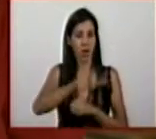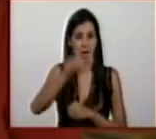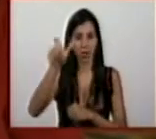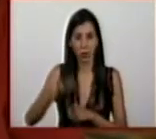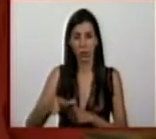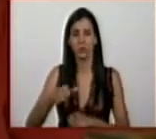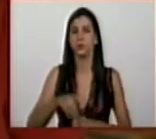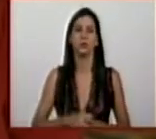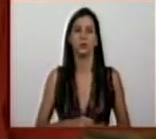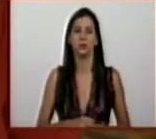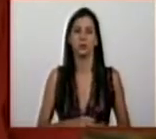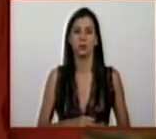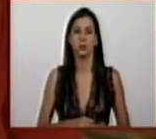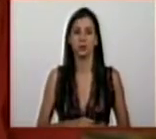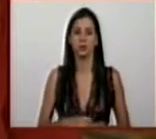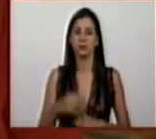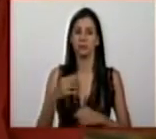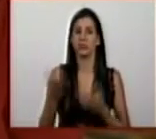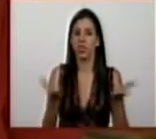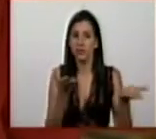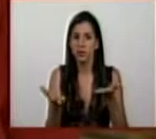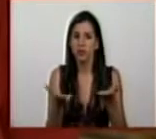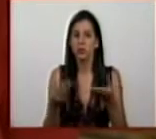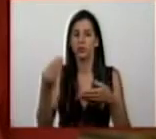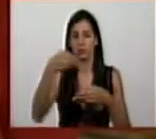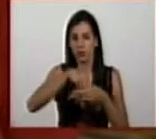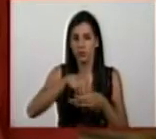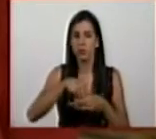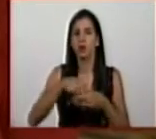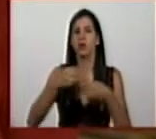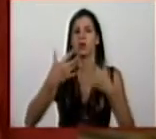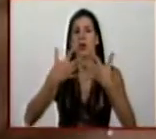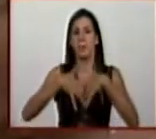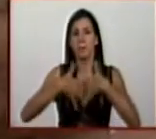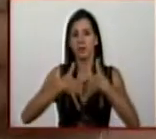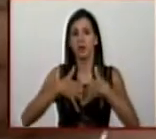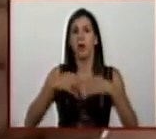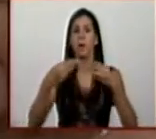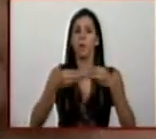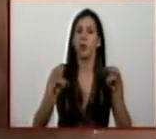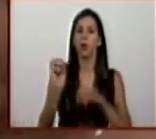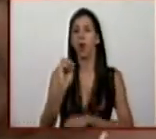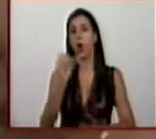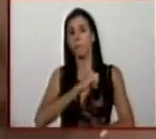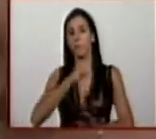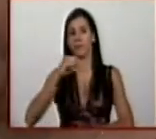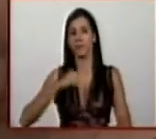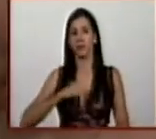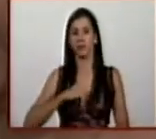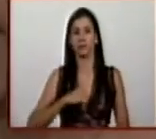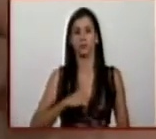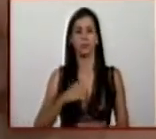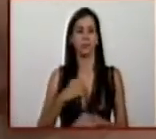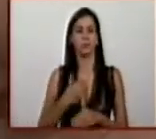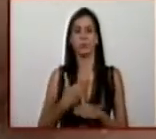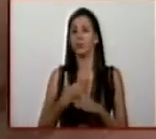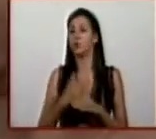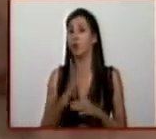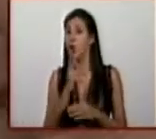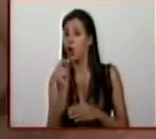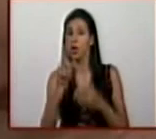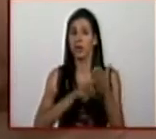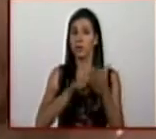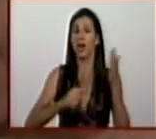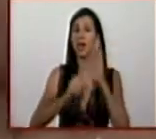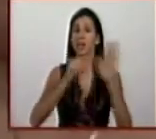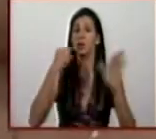trabajadoras que presten servicios en los sectores público y privado. Sin perjuicio de lo dispuesto en el artículo 2 de